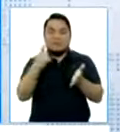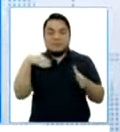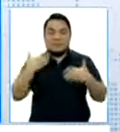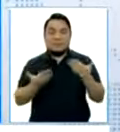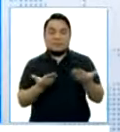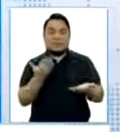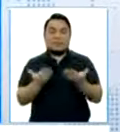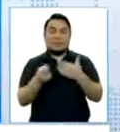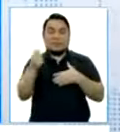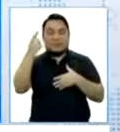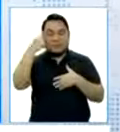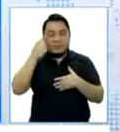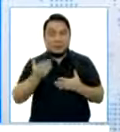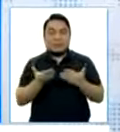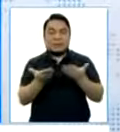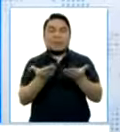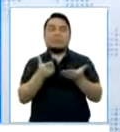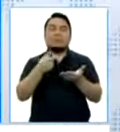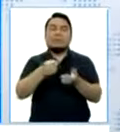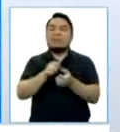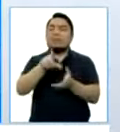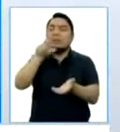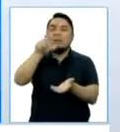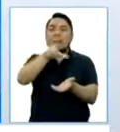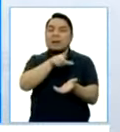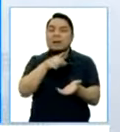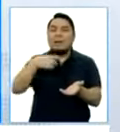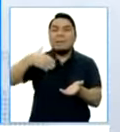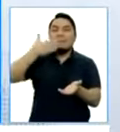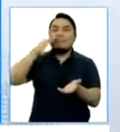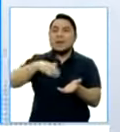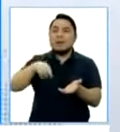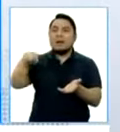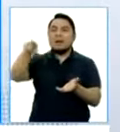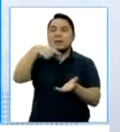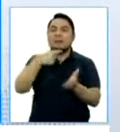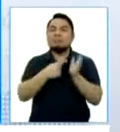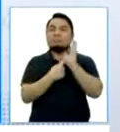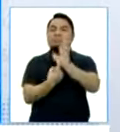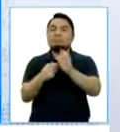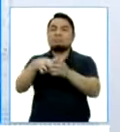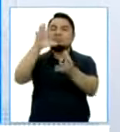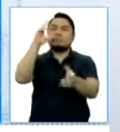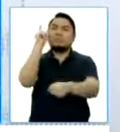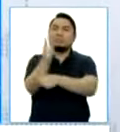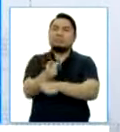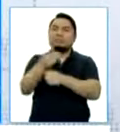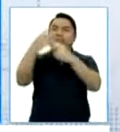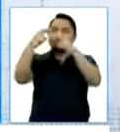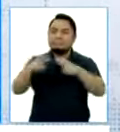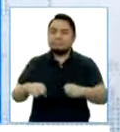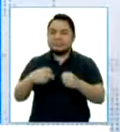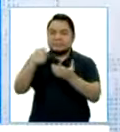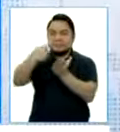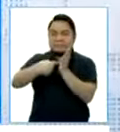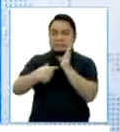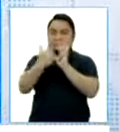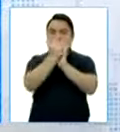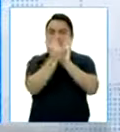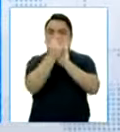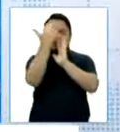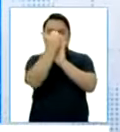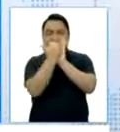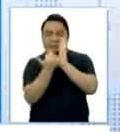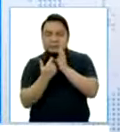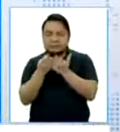justamente atajar estos excesos. El reciente informe que acabamos de sacar sobre el oxígeno, porque mire usted, mientras